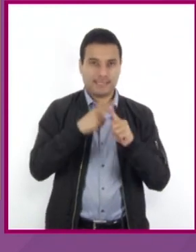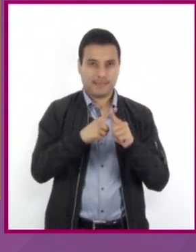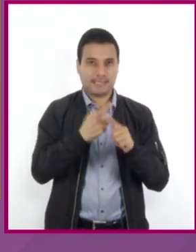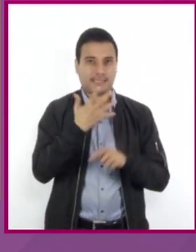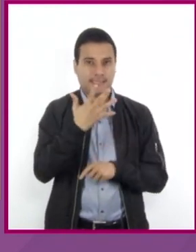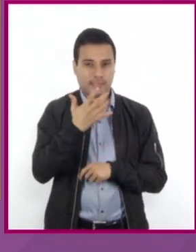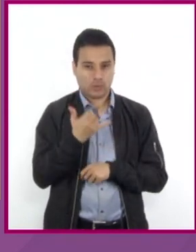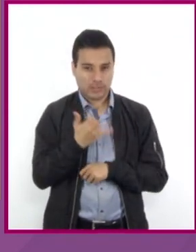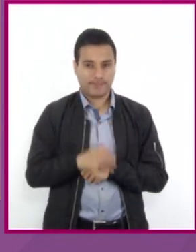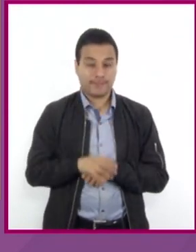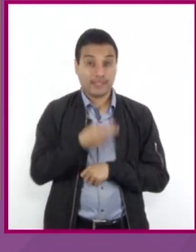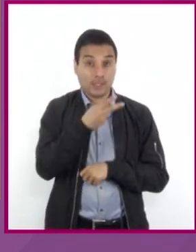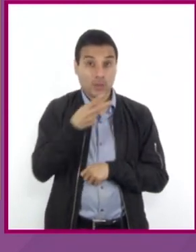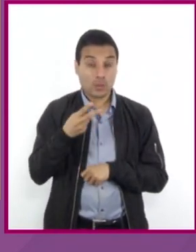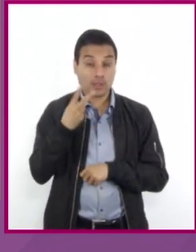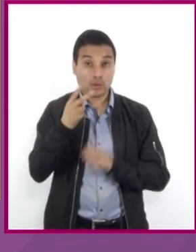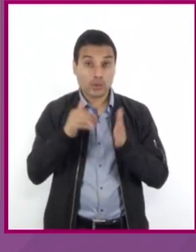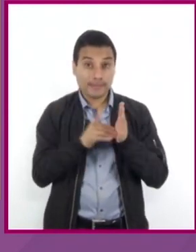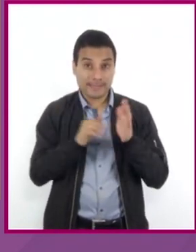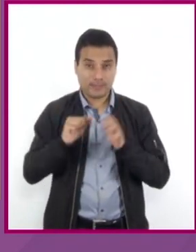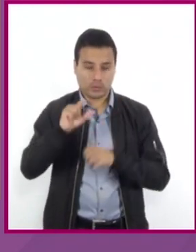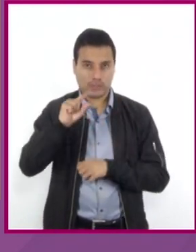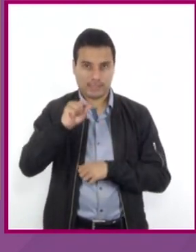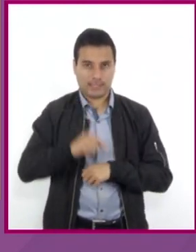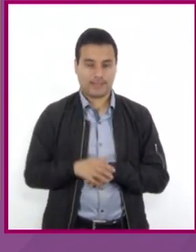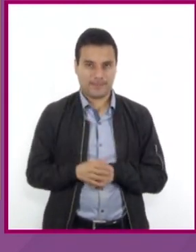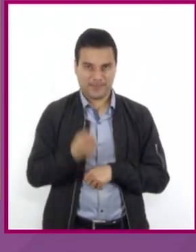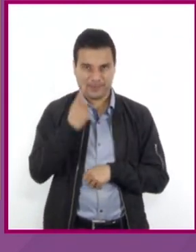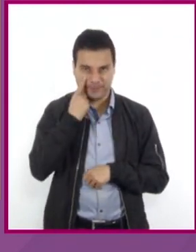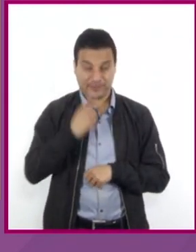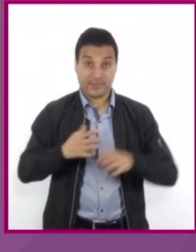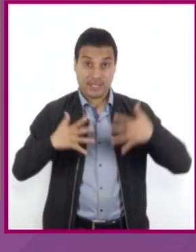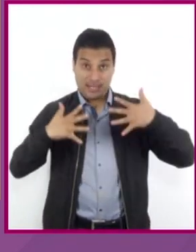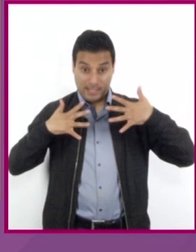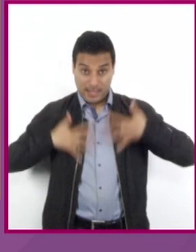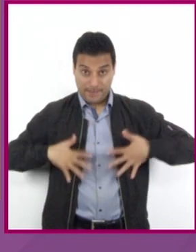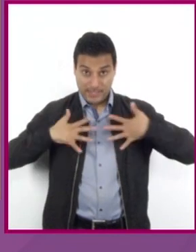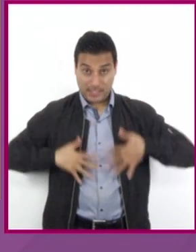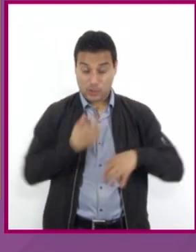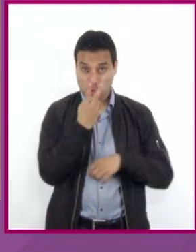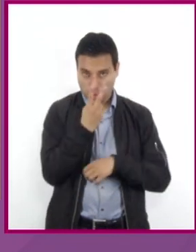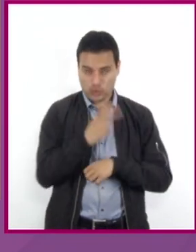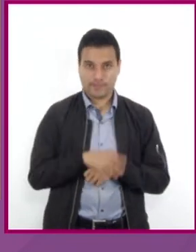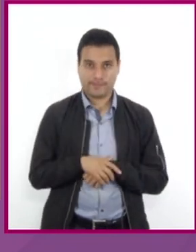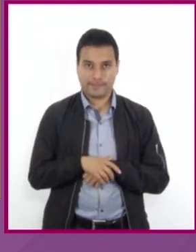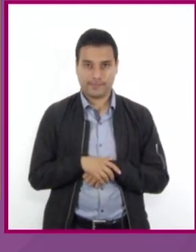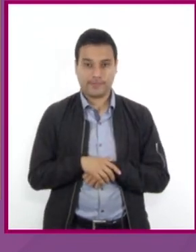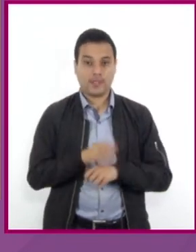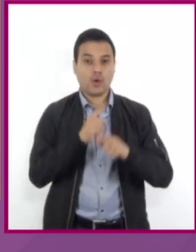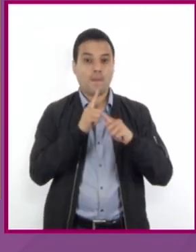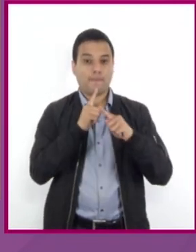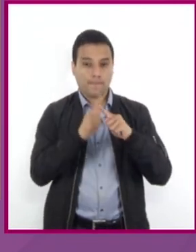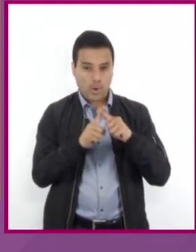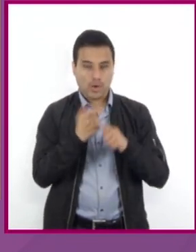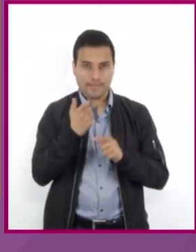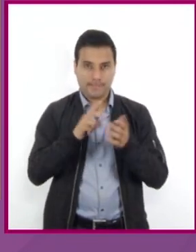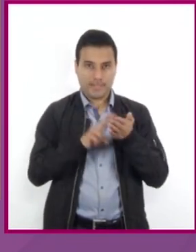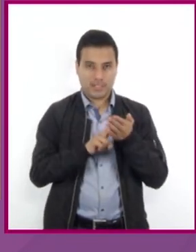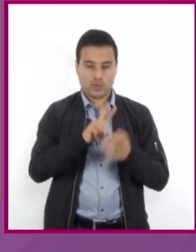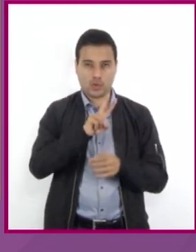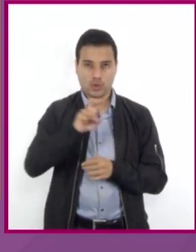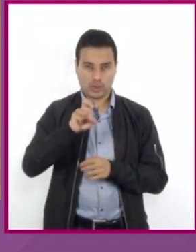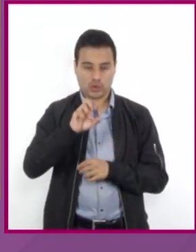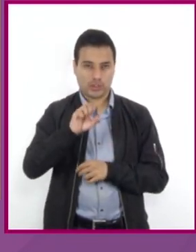2670 multiplicamos el total de camisas que es 2 por lo que vale cada una que es